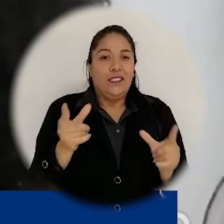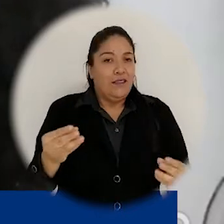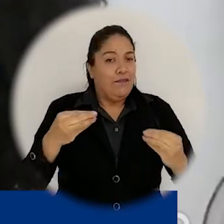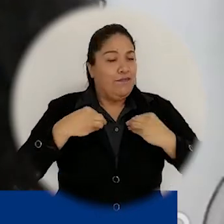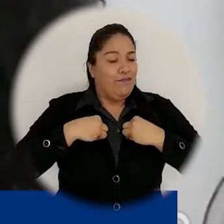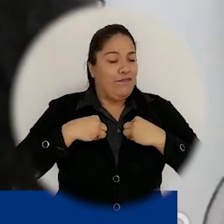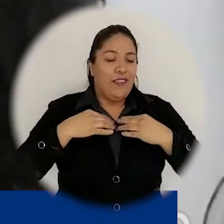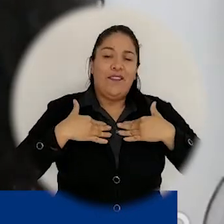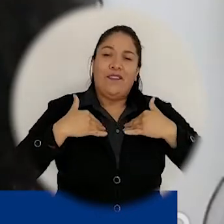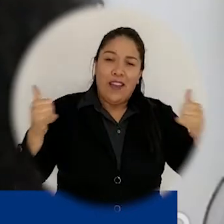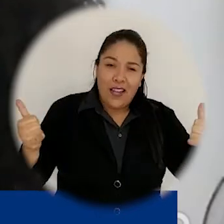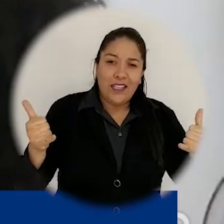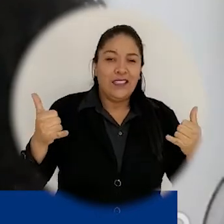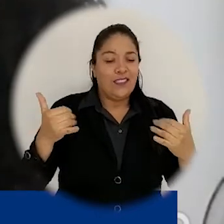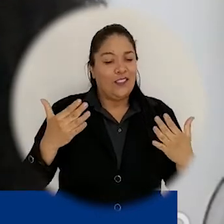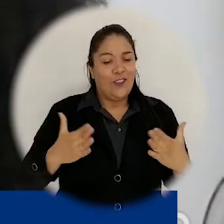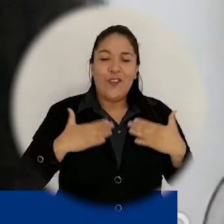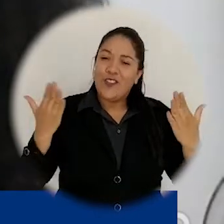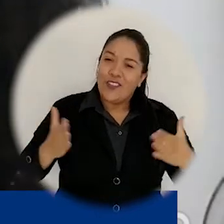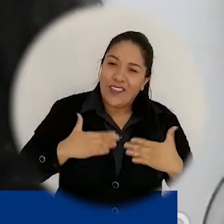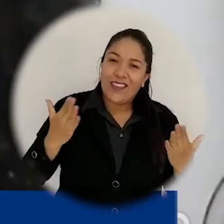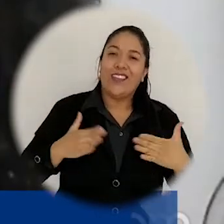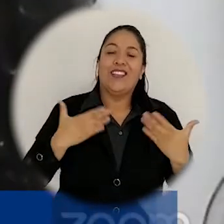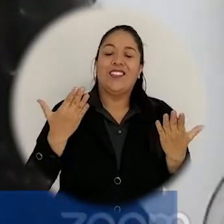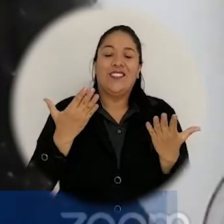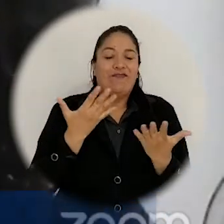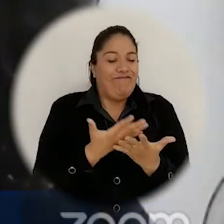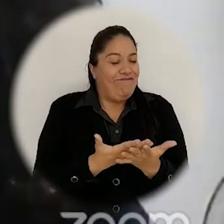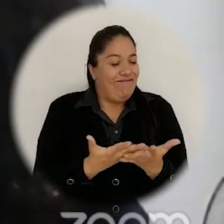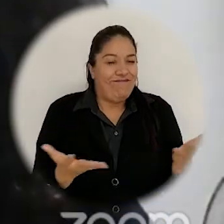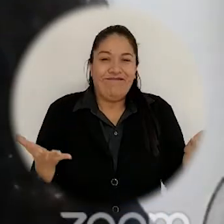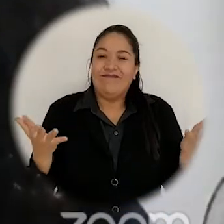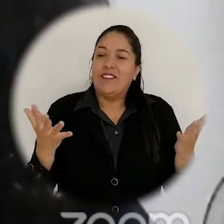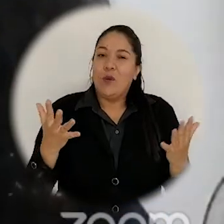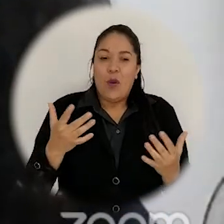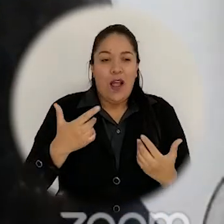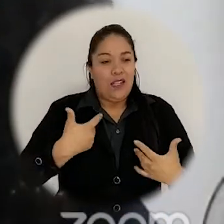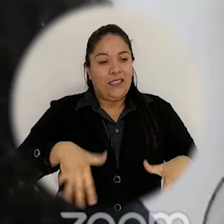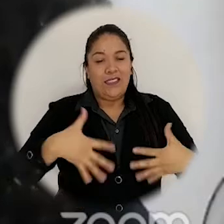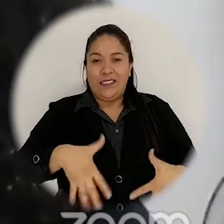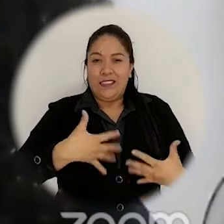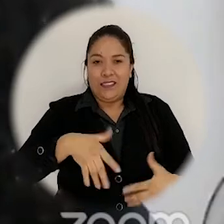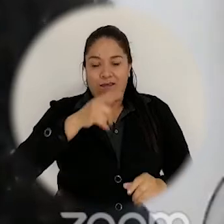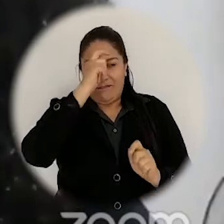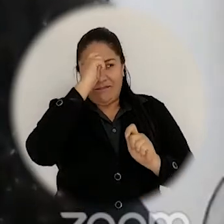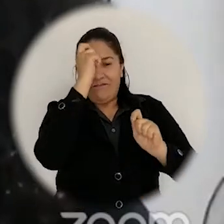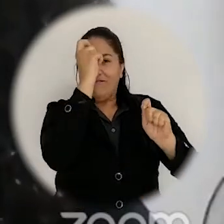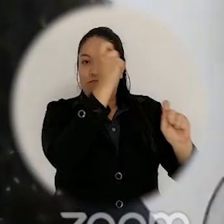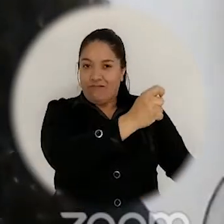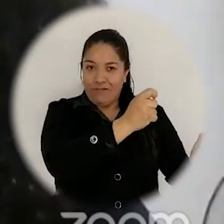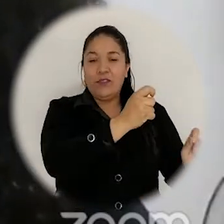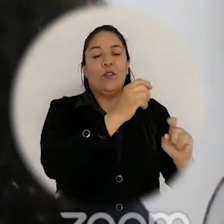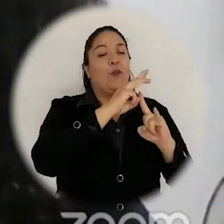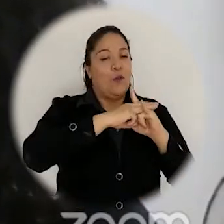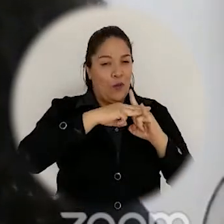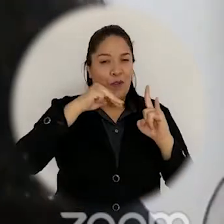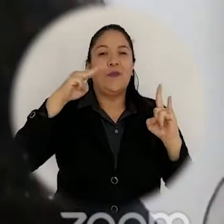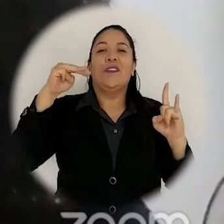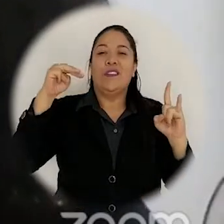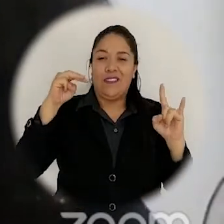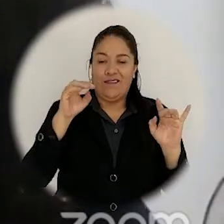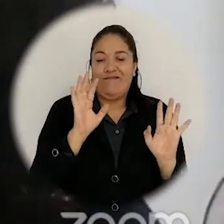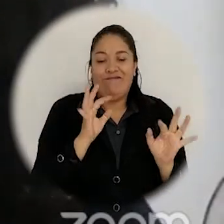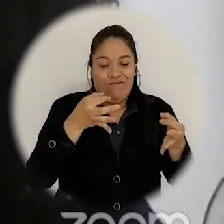que nos llena mucho de satisfacción, que nos llena mucho de alegría, que nos llena mucho de honor y que nos evita